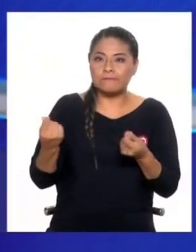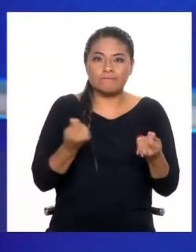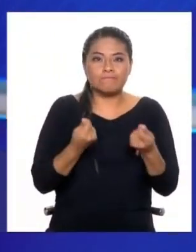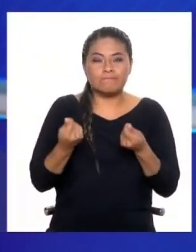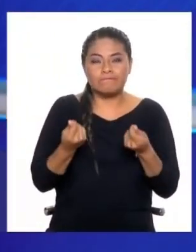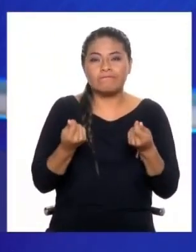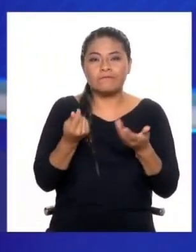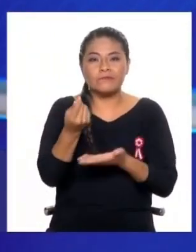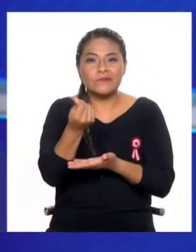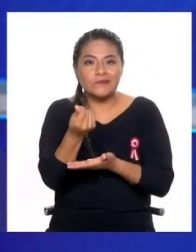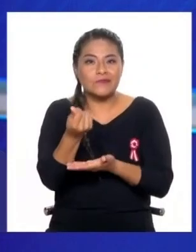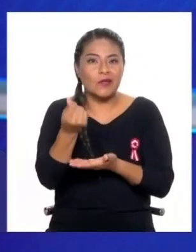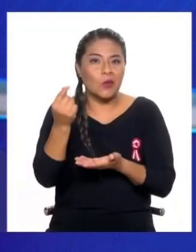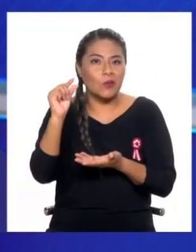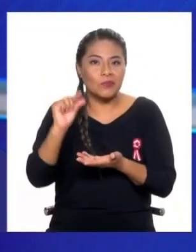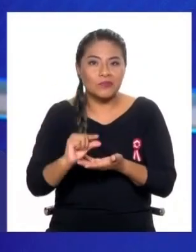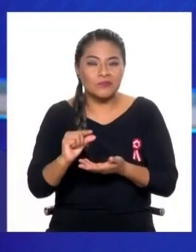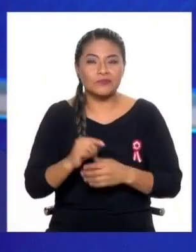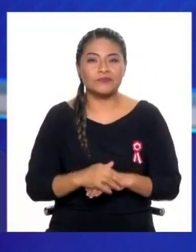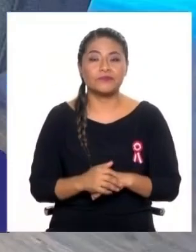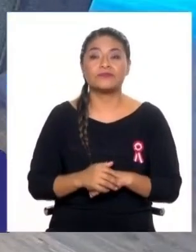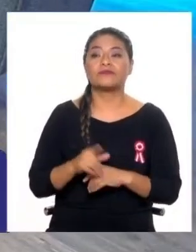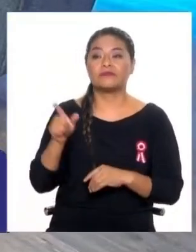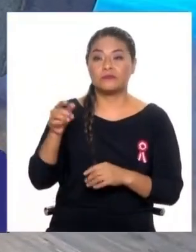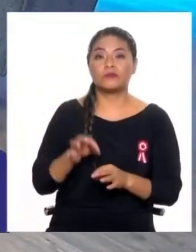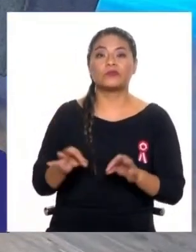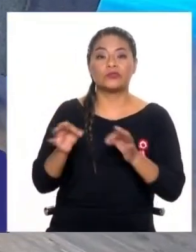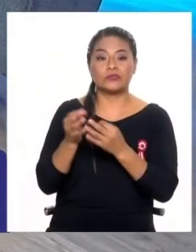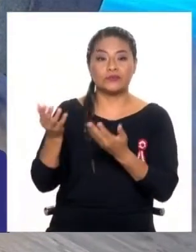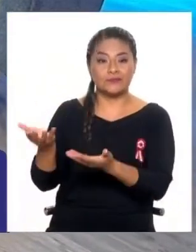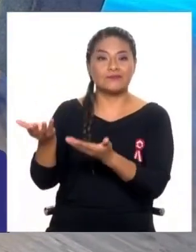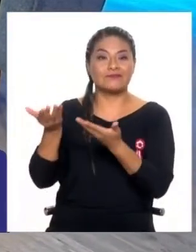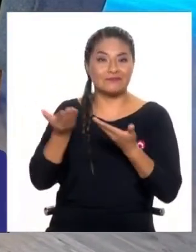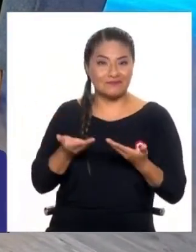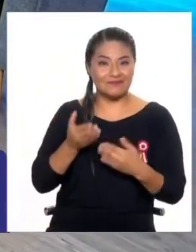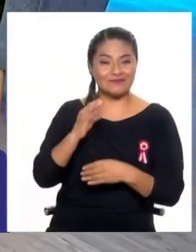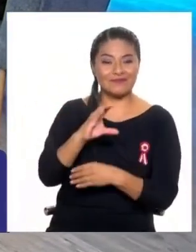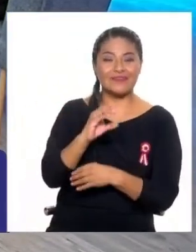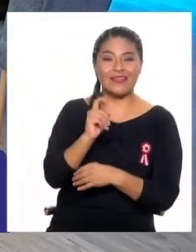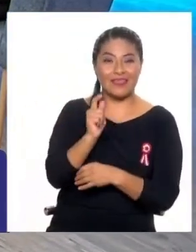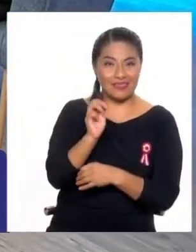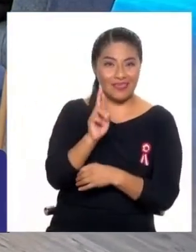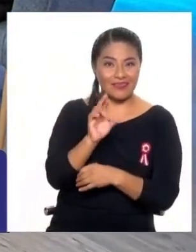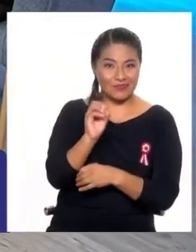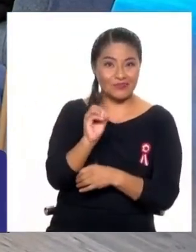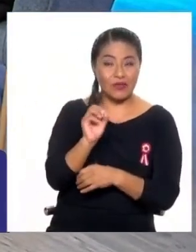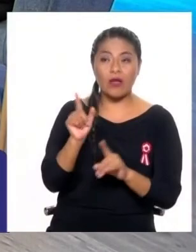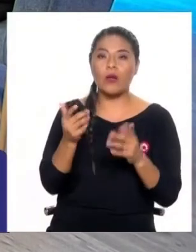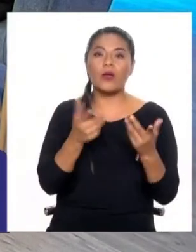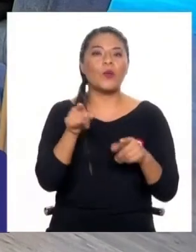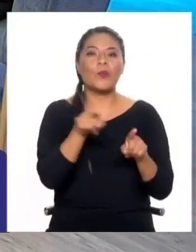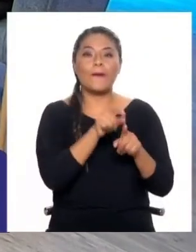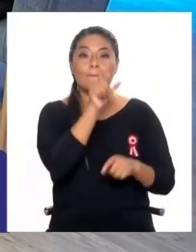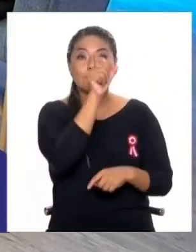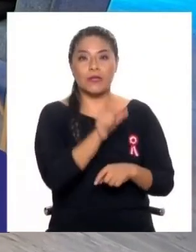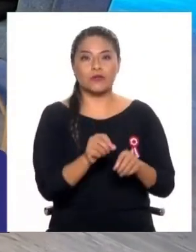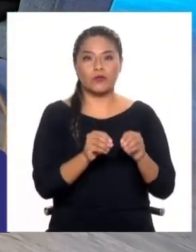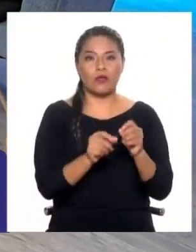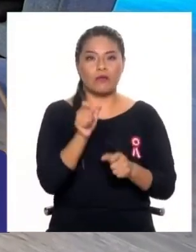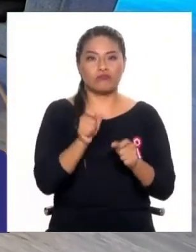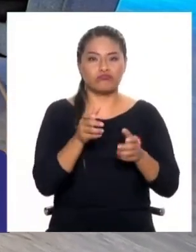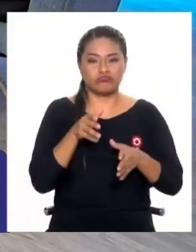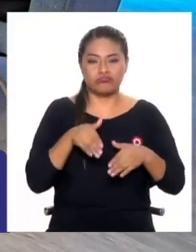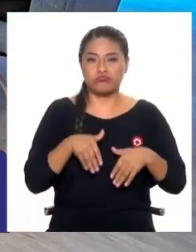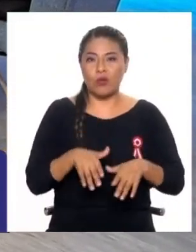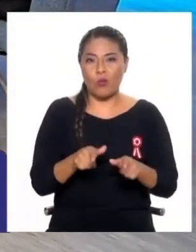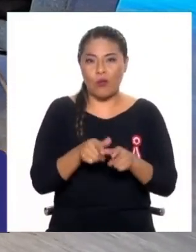Exacto. Además, es importante contar con este instrumento porque a veces es como las personas. La ciudad crece y evoluciona